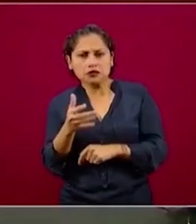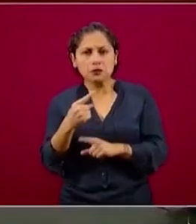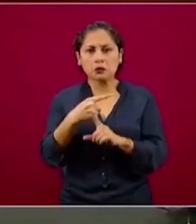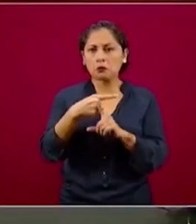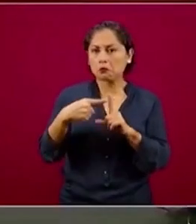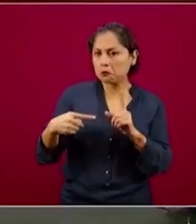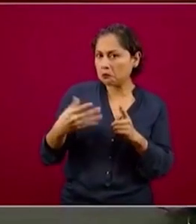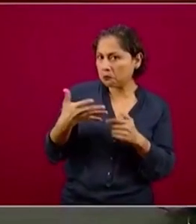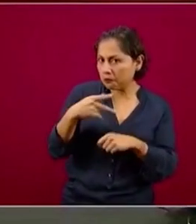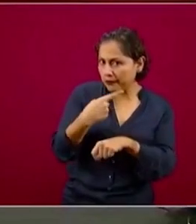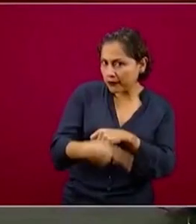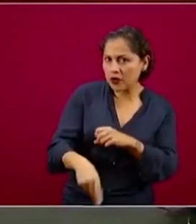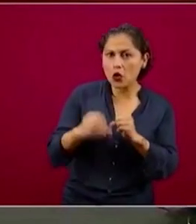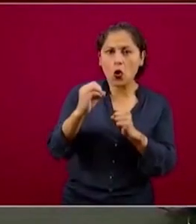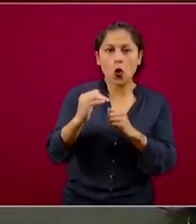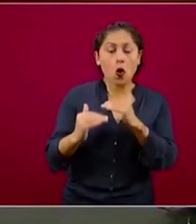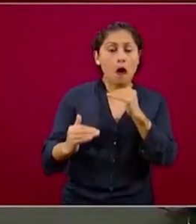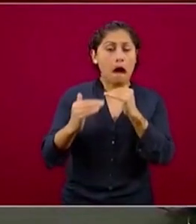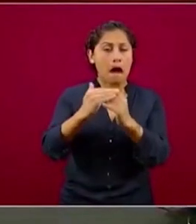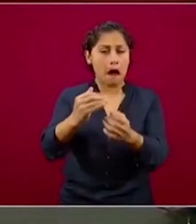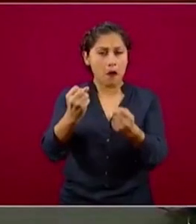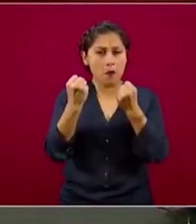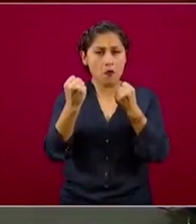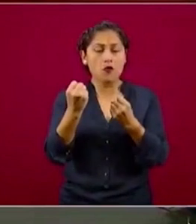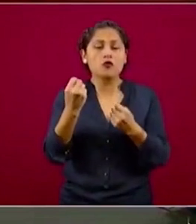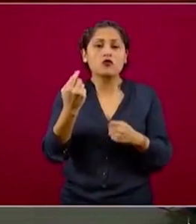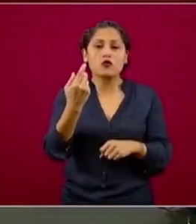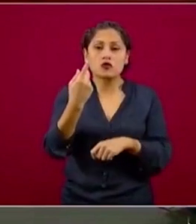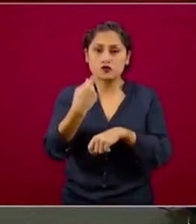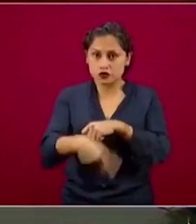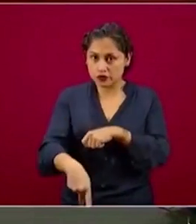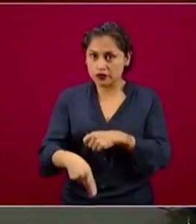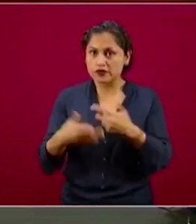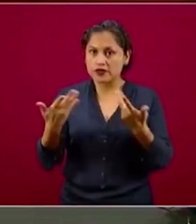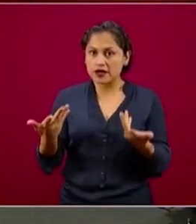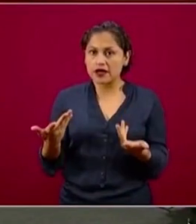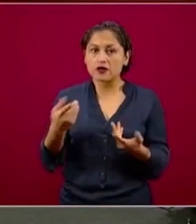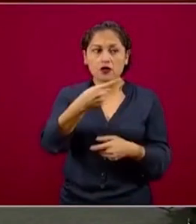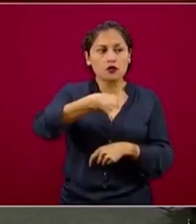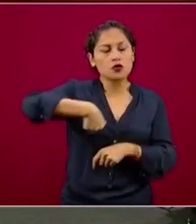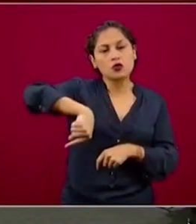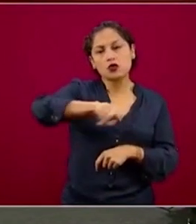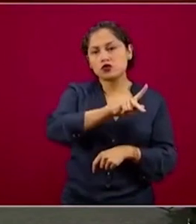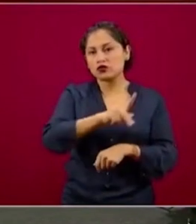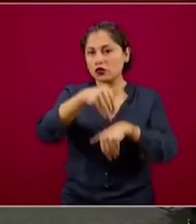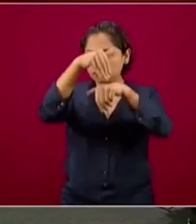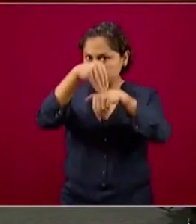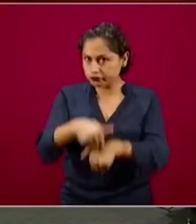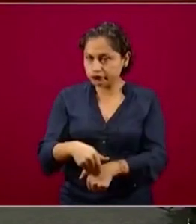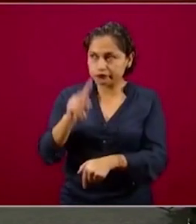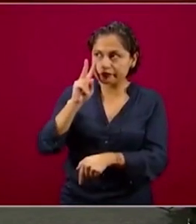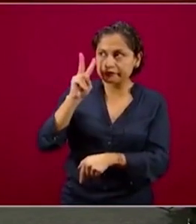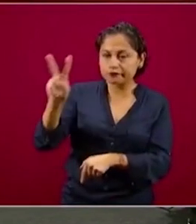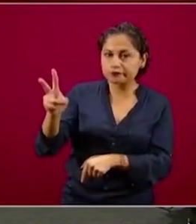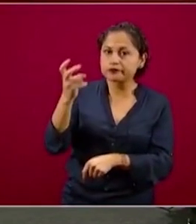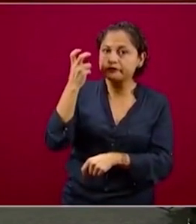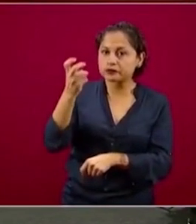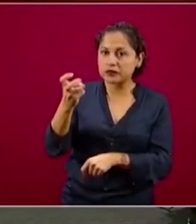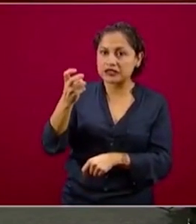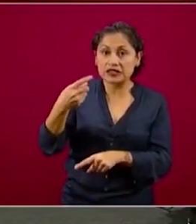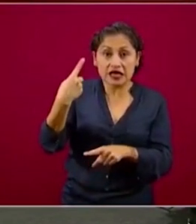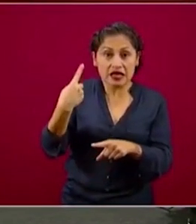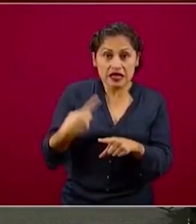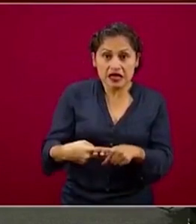vamos a tener que adoptar esas medidas. ¿Quiénes? Todas y todos, todas las personas. De cualquier edad,